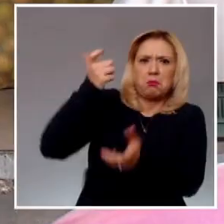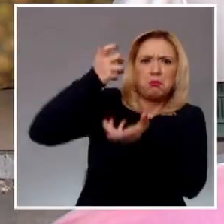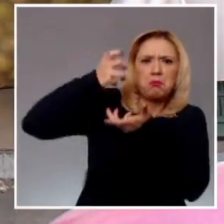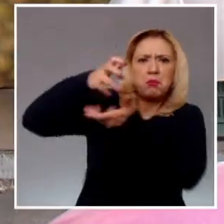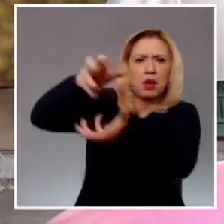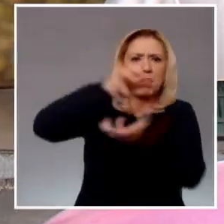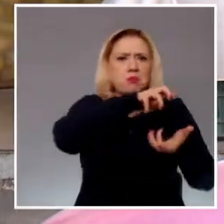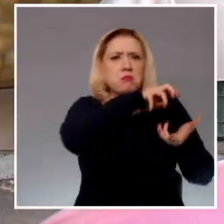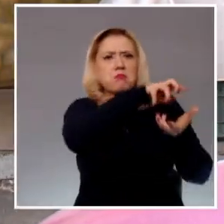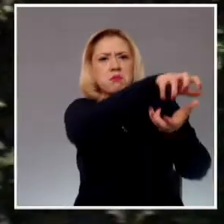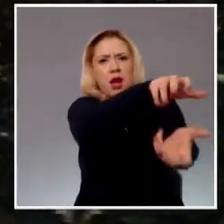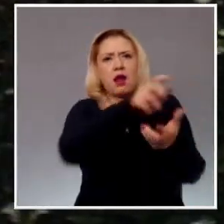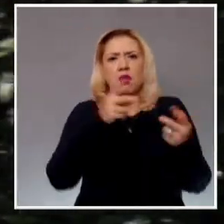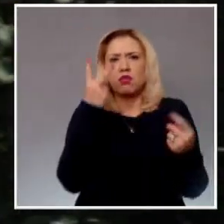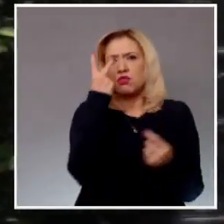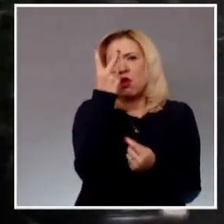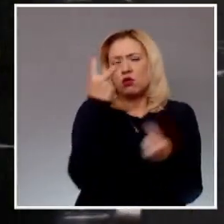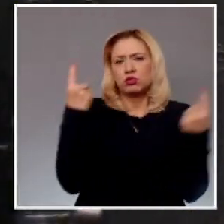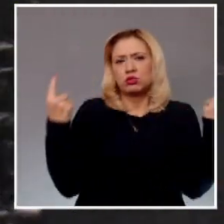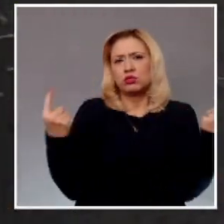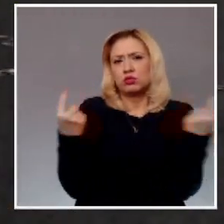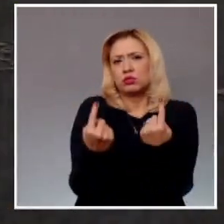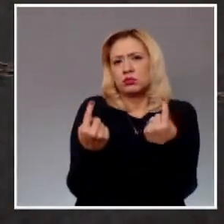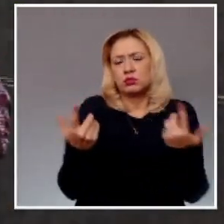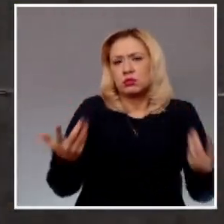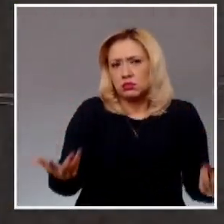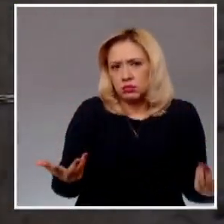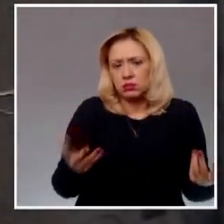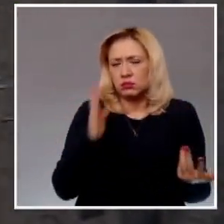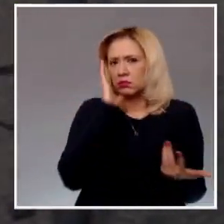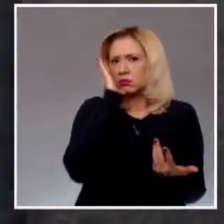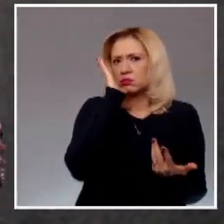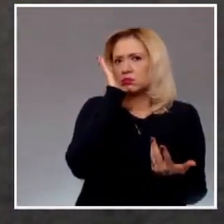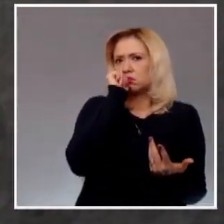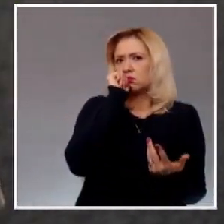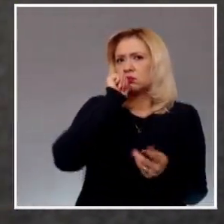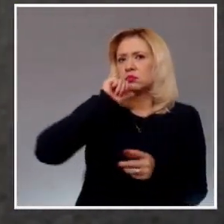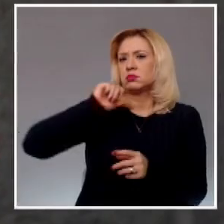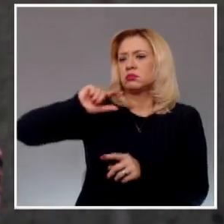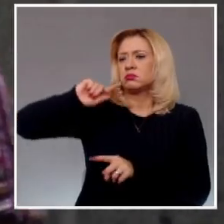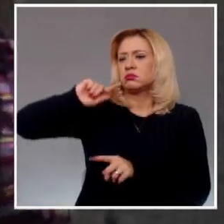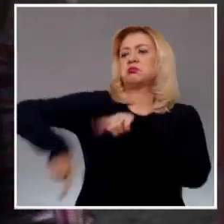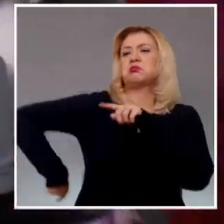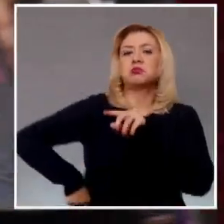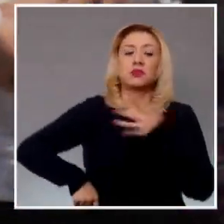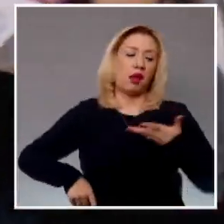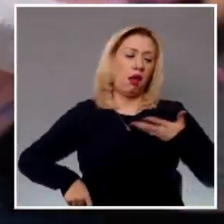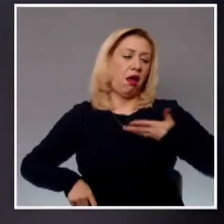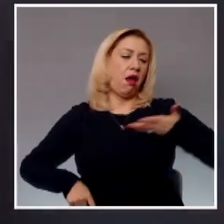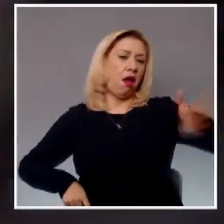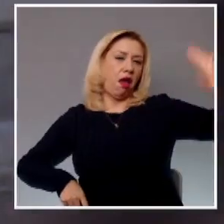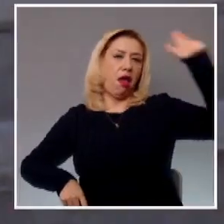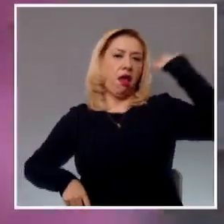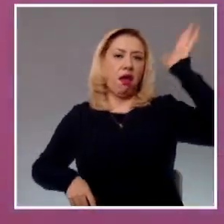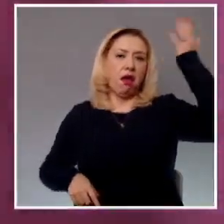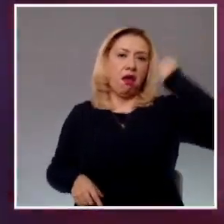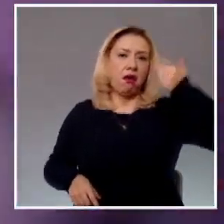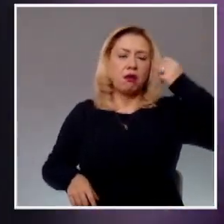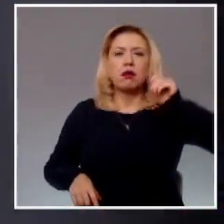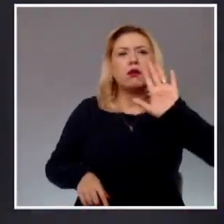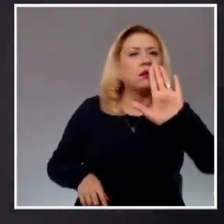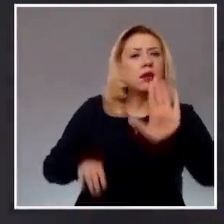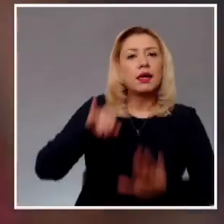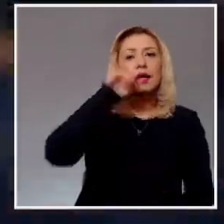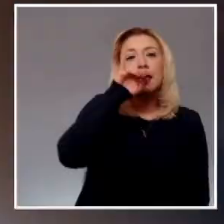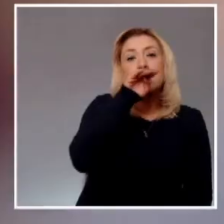pensiones no se oponen o excluyen. Recordaron que la pensión por jubilación es una prestación económica del seguro social destinada